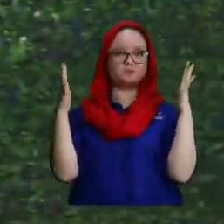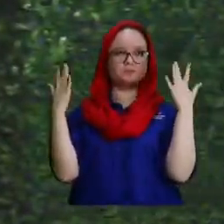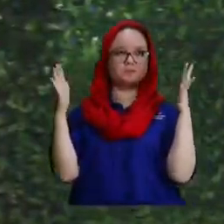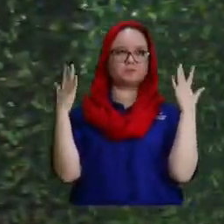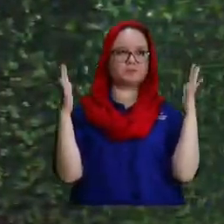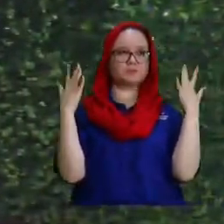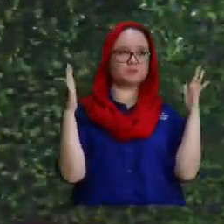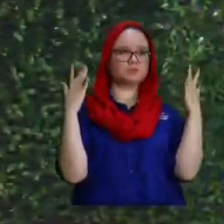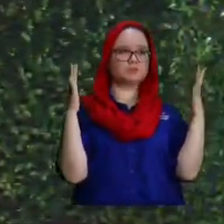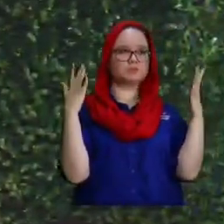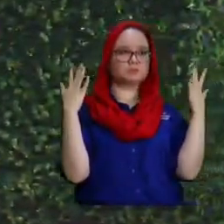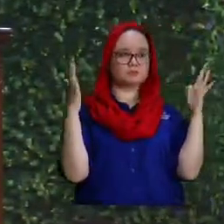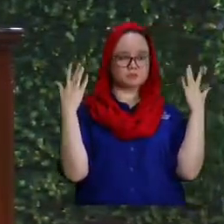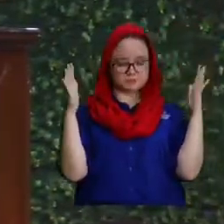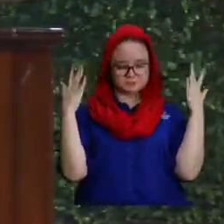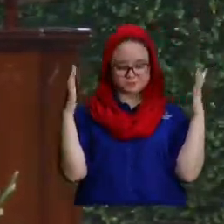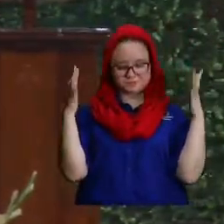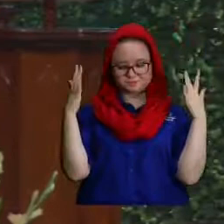se va a casar